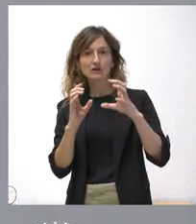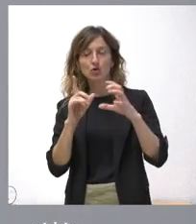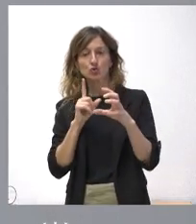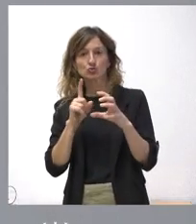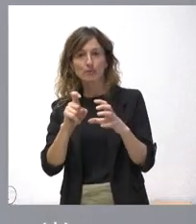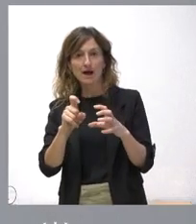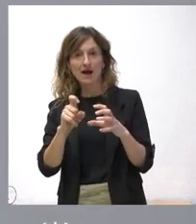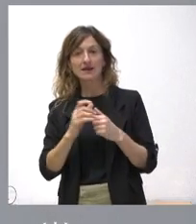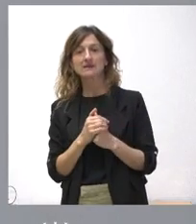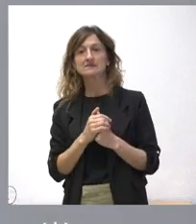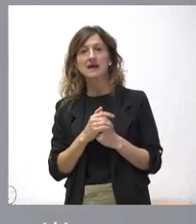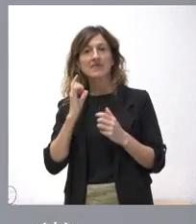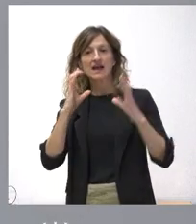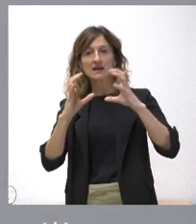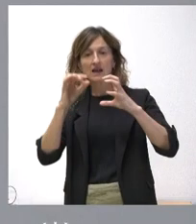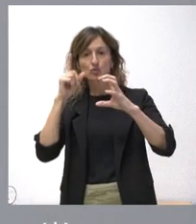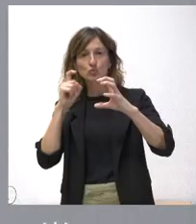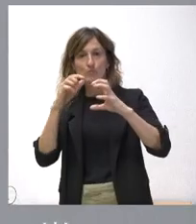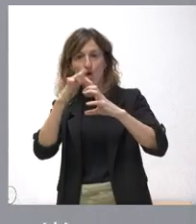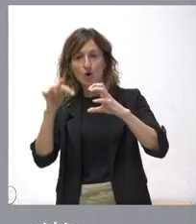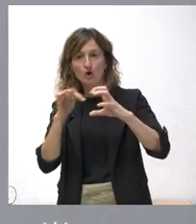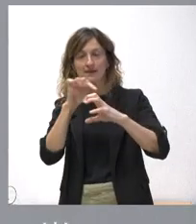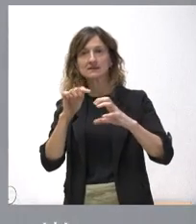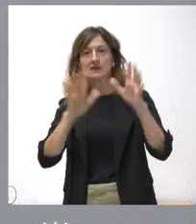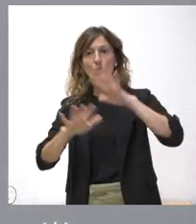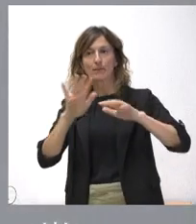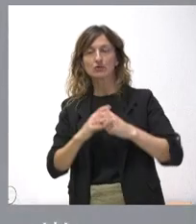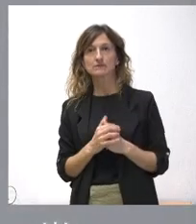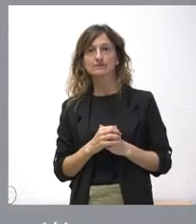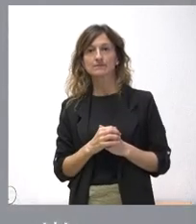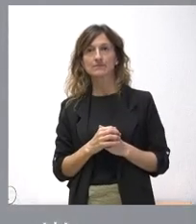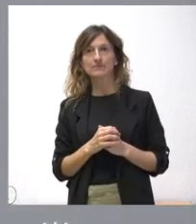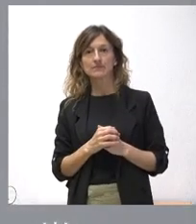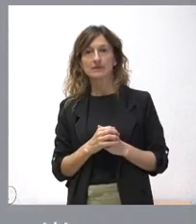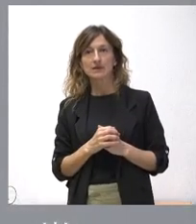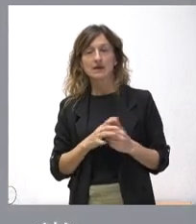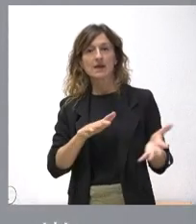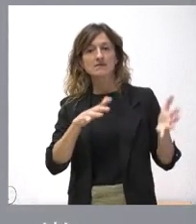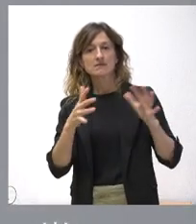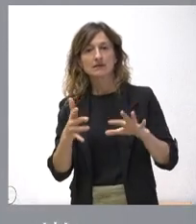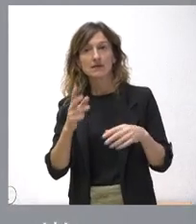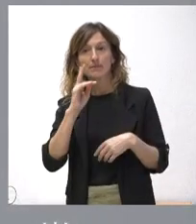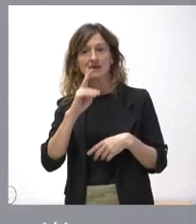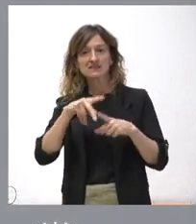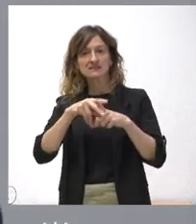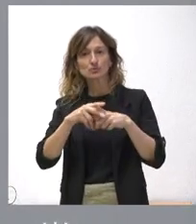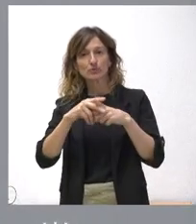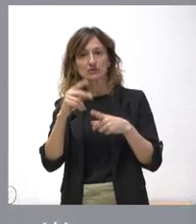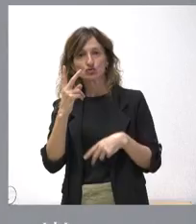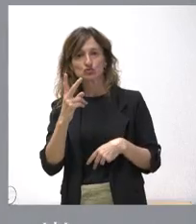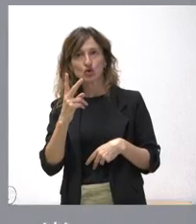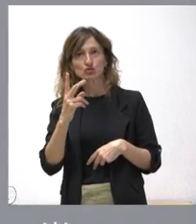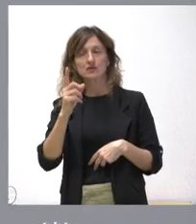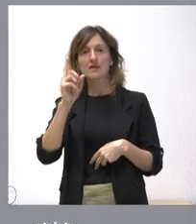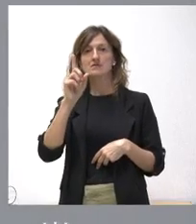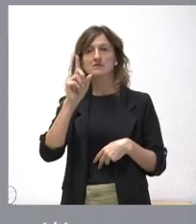intrarraquídeos, tumores craneales y complejos. En definitiva, si ven ustedes, son dos instrumentos también que